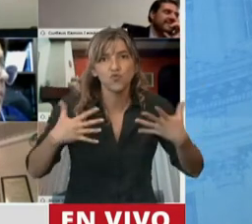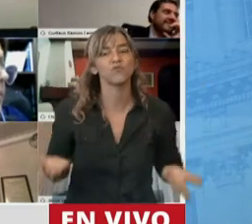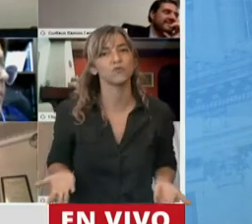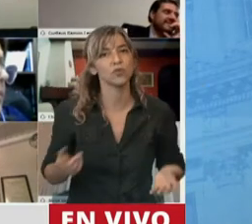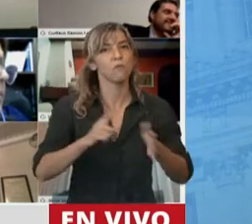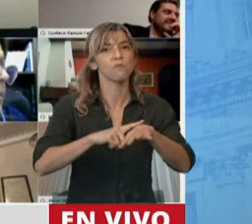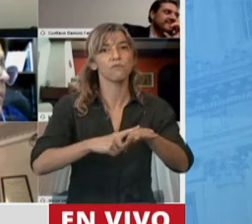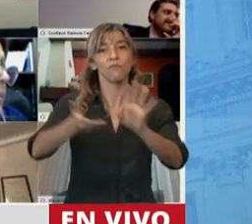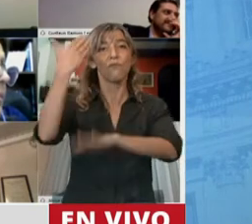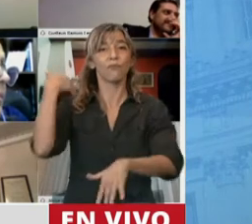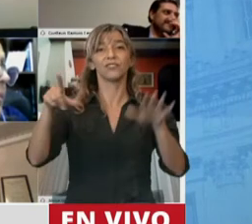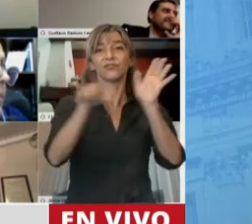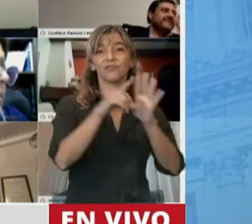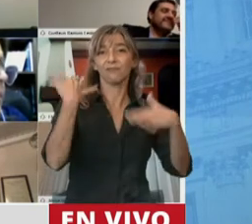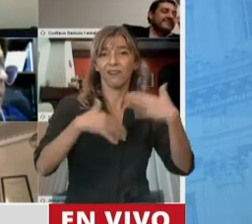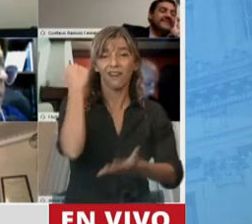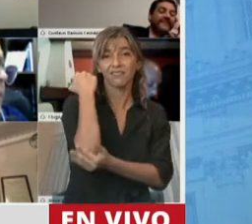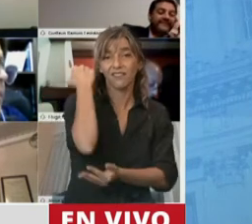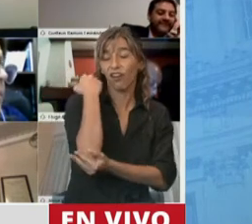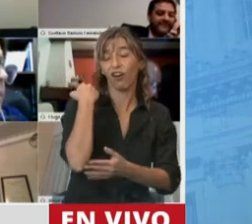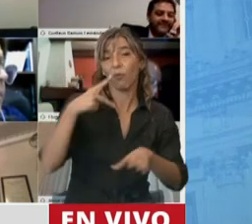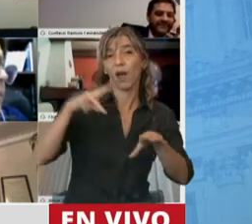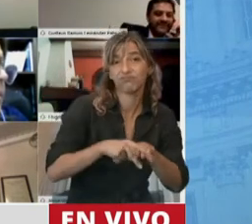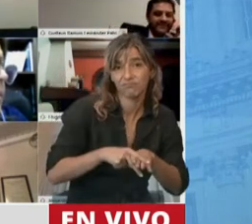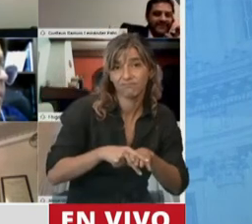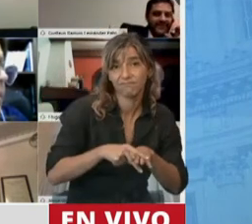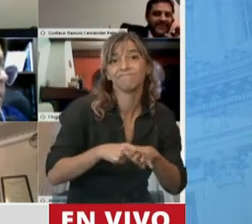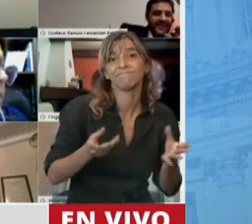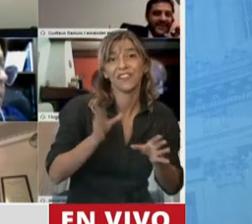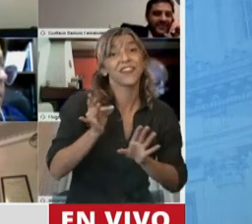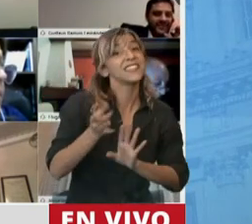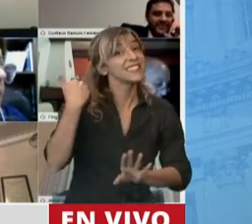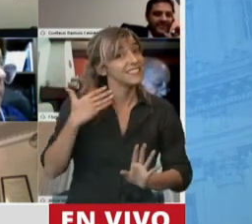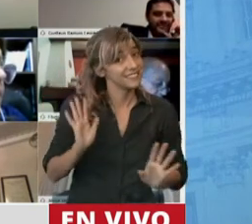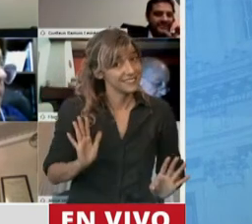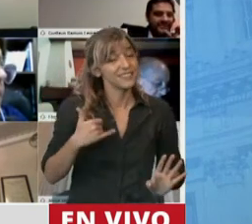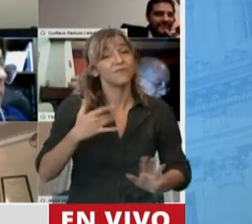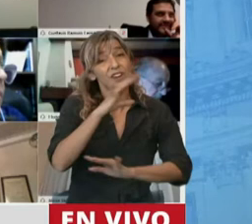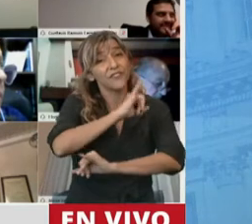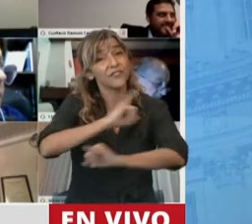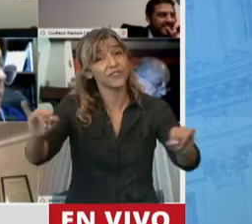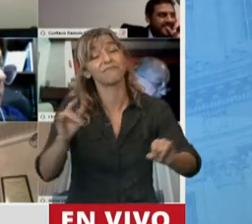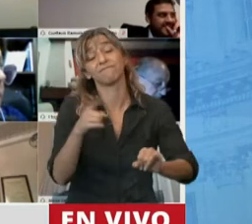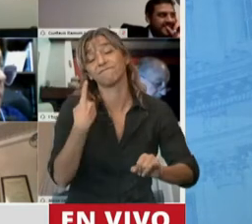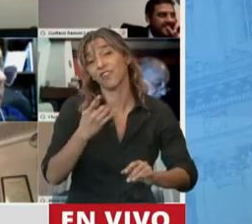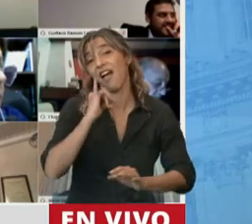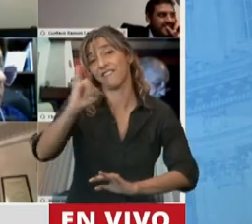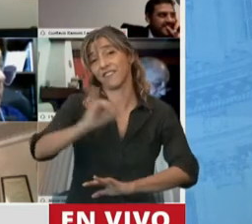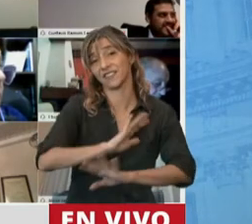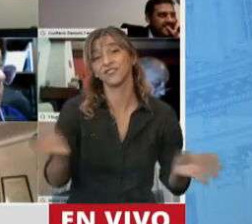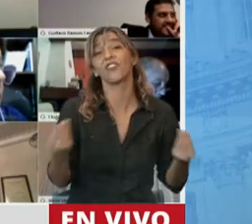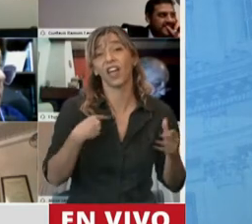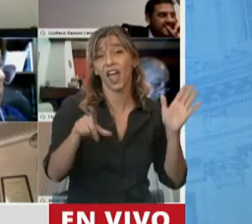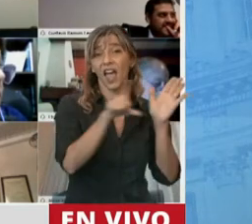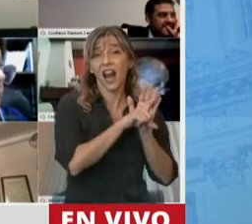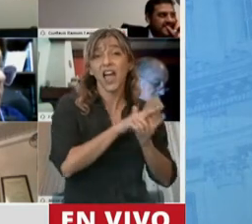la votación de la Ley de Emergencia Económica en diciembre. Y se lo dijimos, le dijimos que esto iba a pasar. Quedó inactiva la